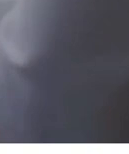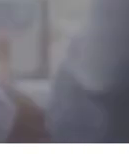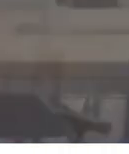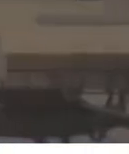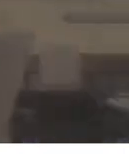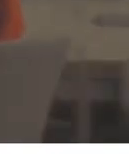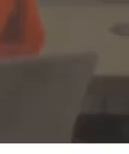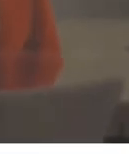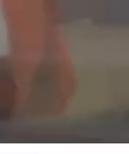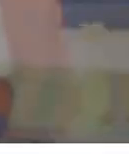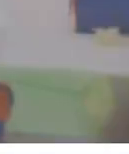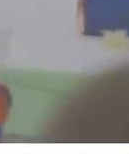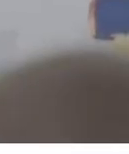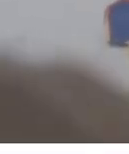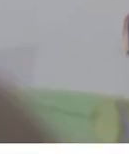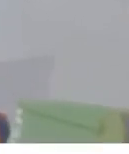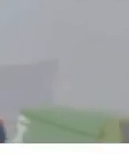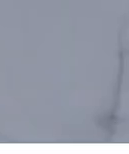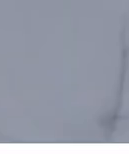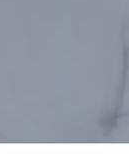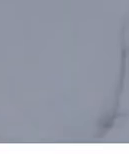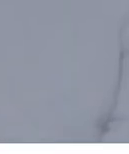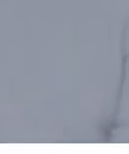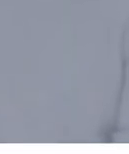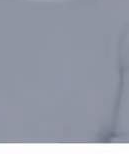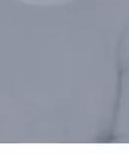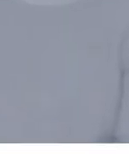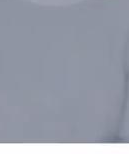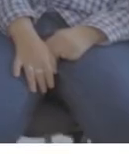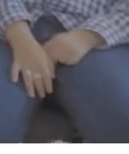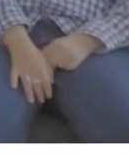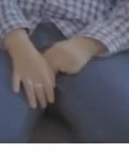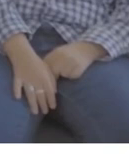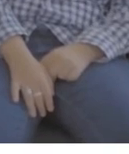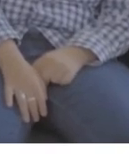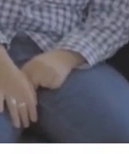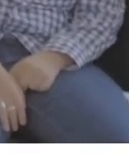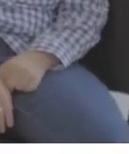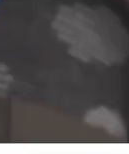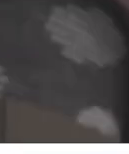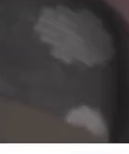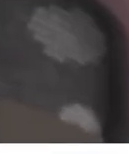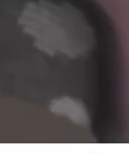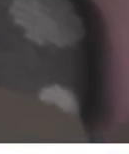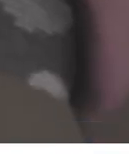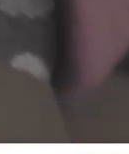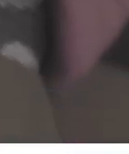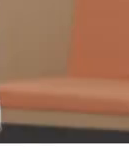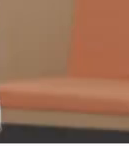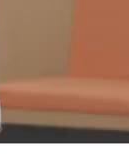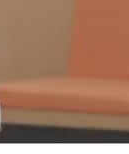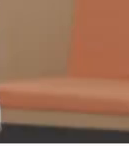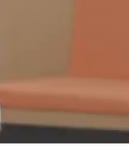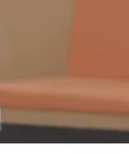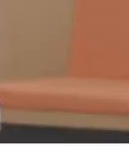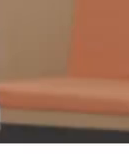centra la labor de la Fundación son, por un lado, todo lo que es la gestión de la vulnerabilidad y,